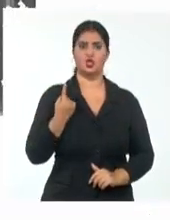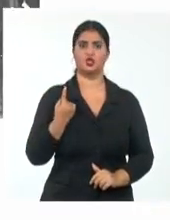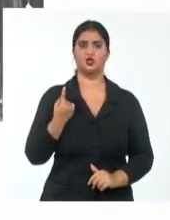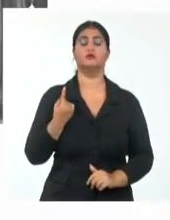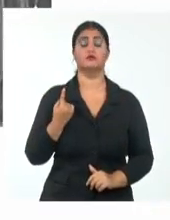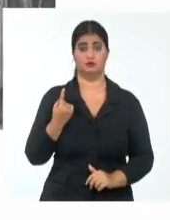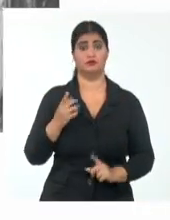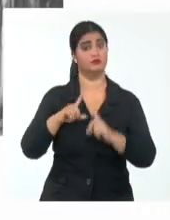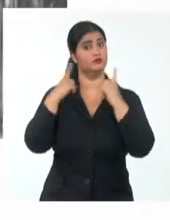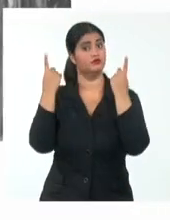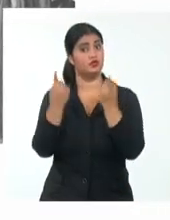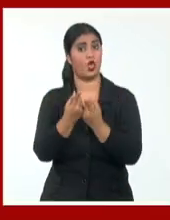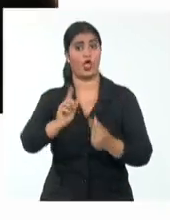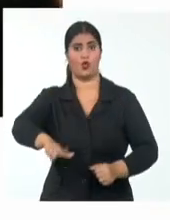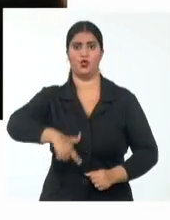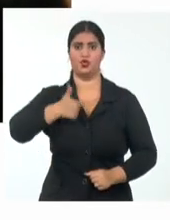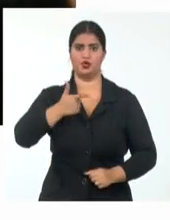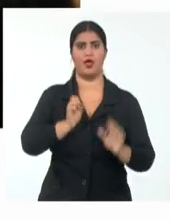general.